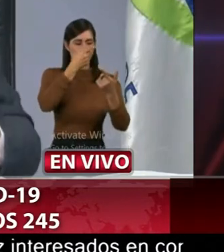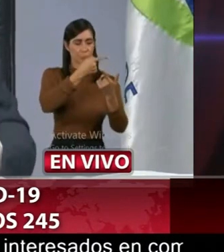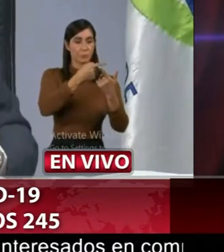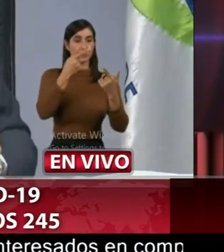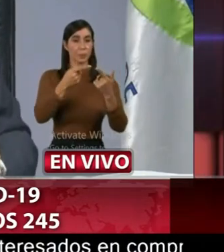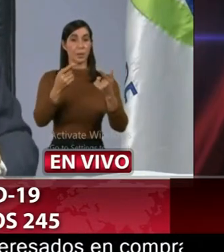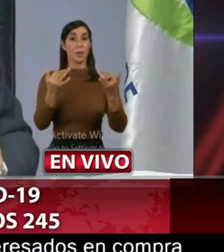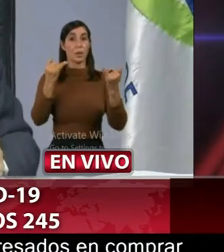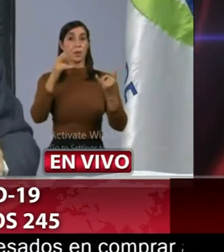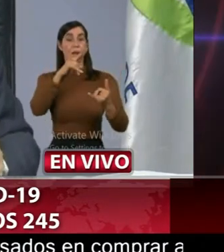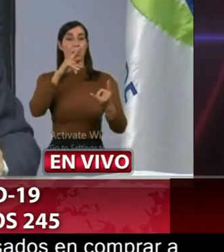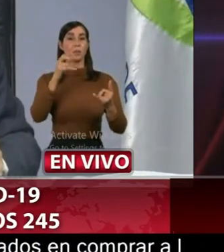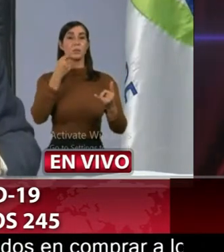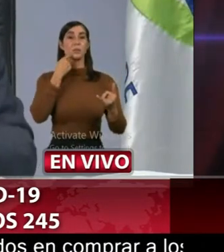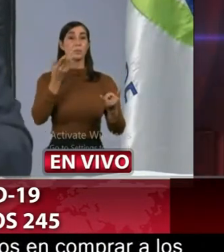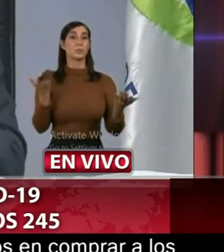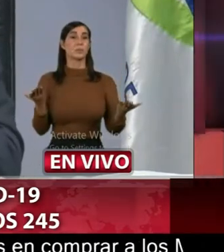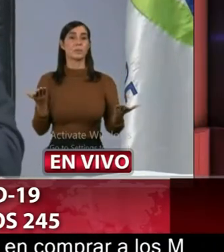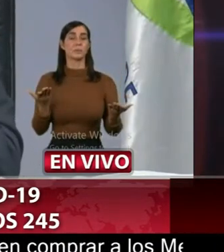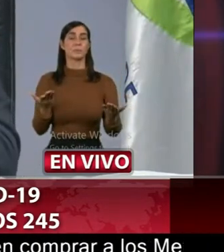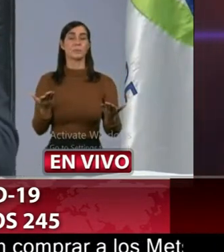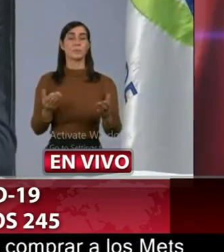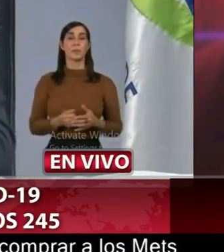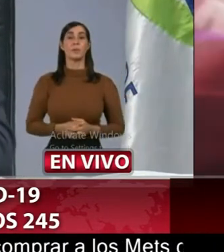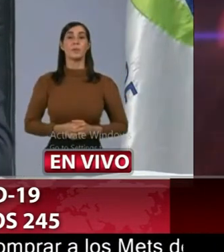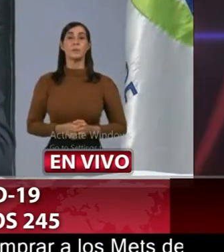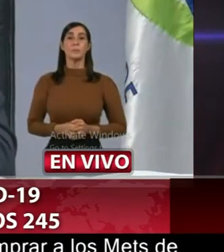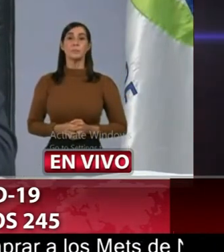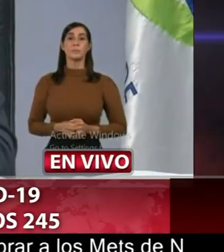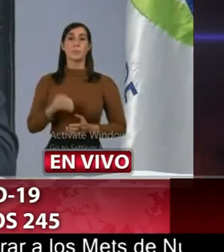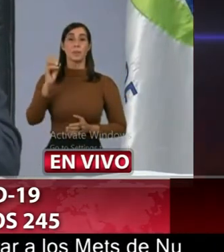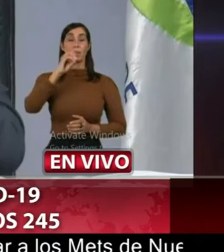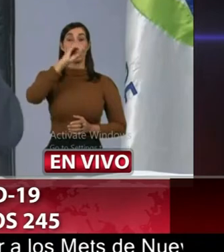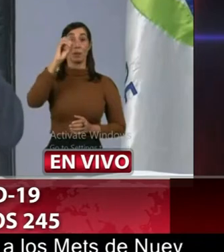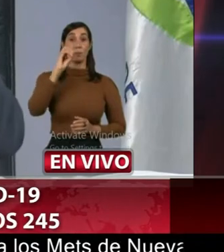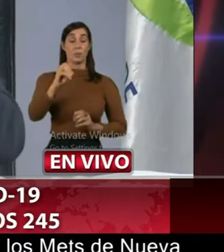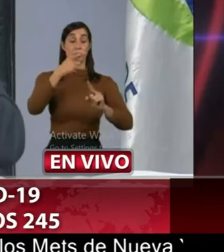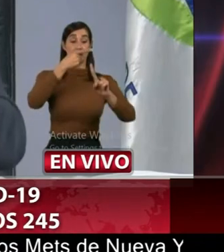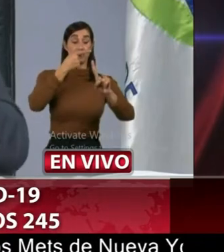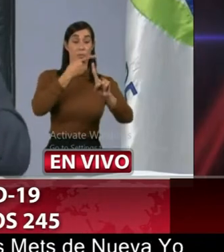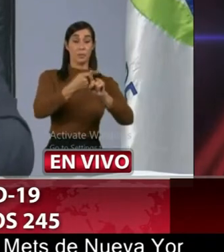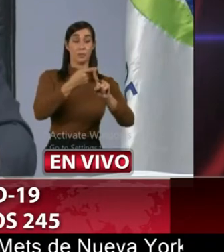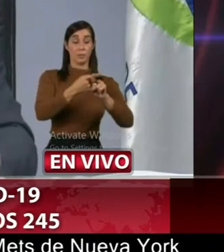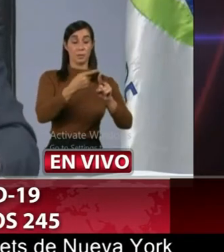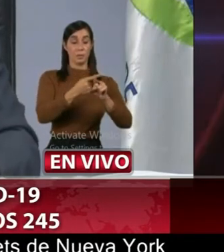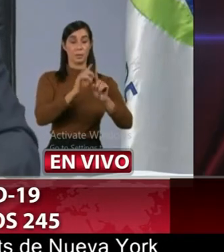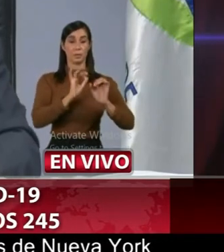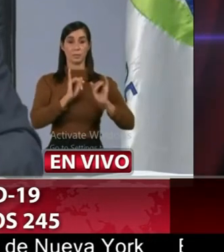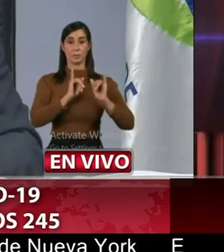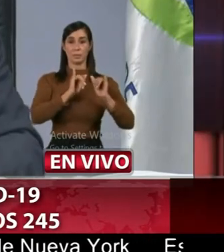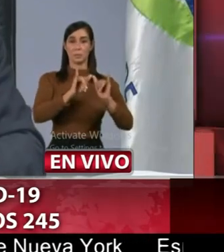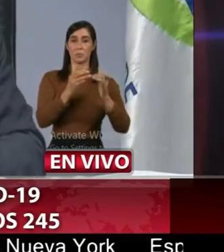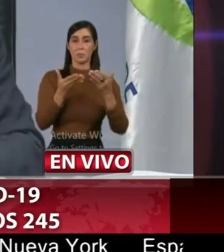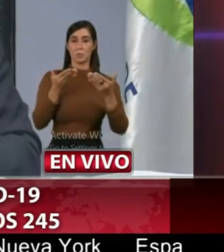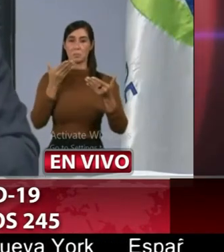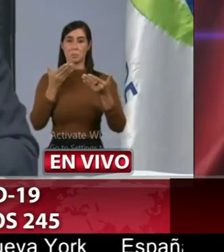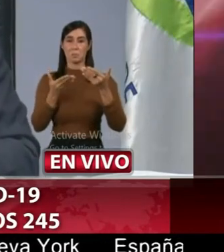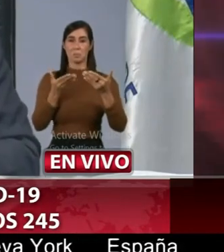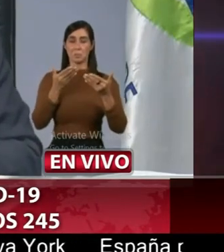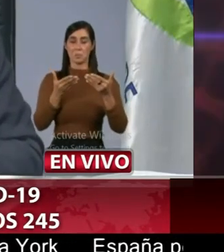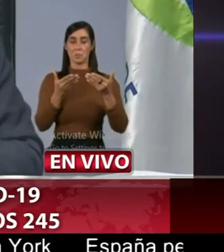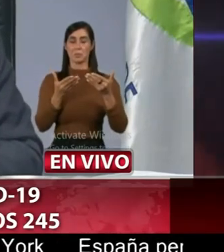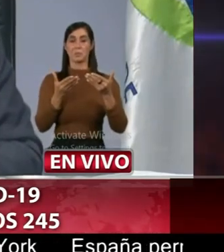a las 200 que usted está mencionando la tasa de positividad a las pruebas se mantiene más o menos